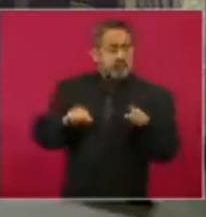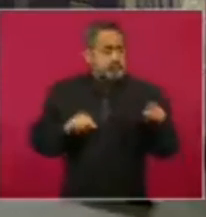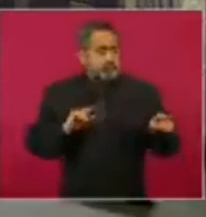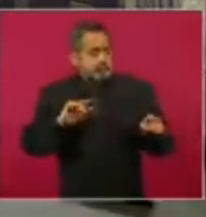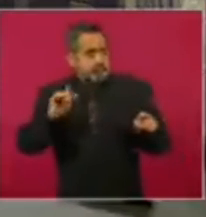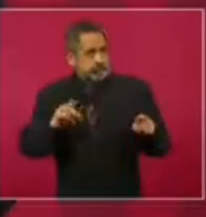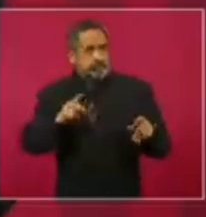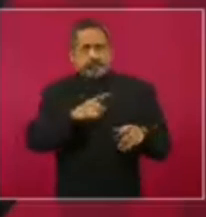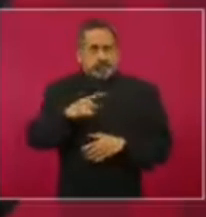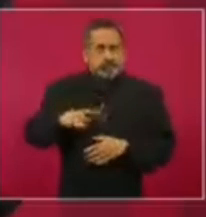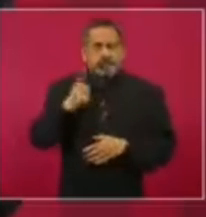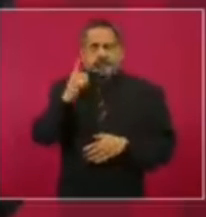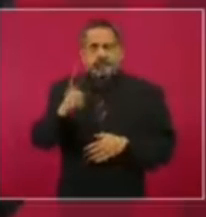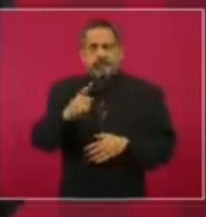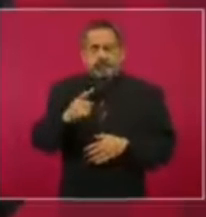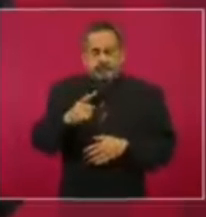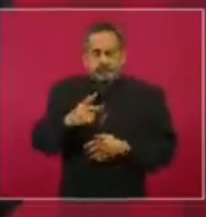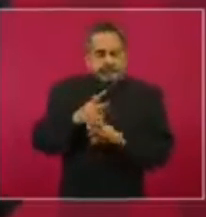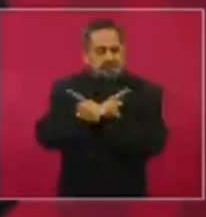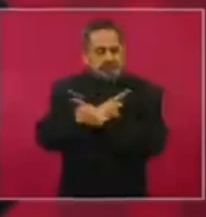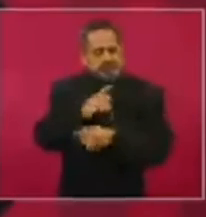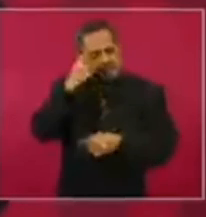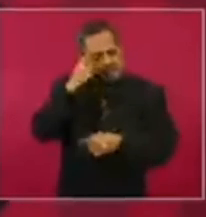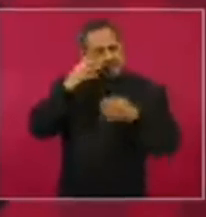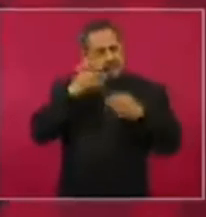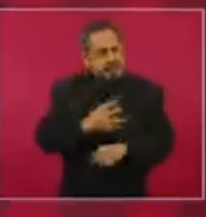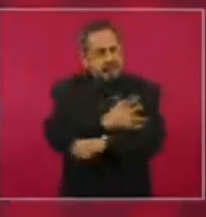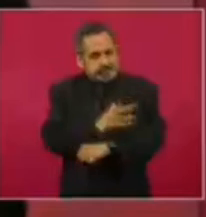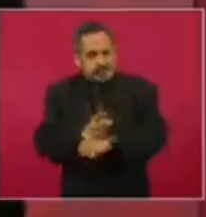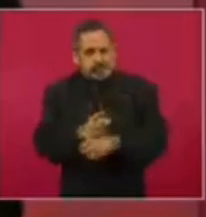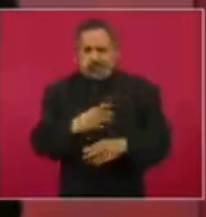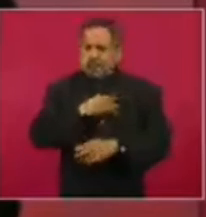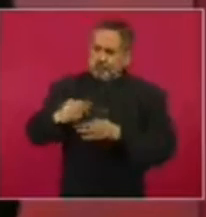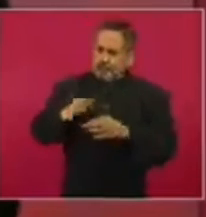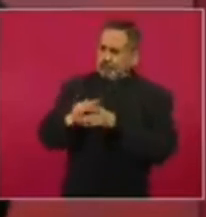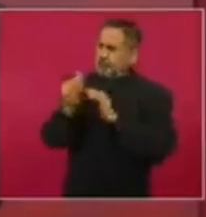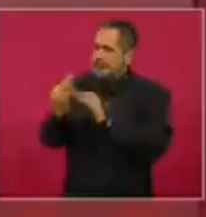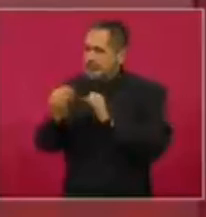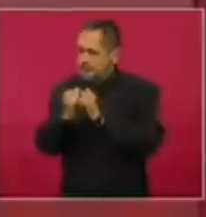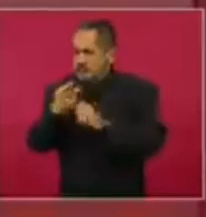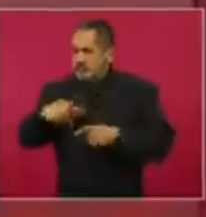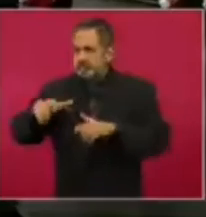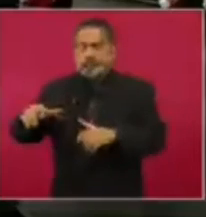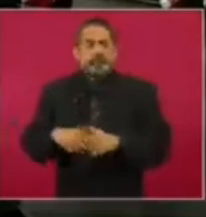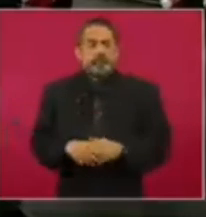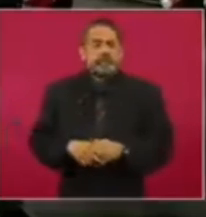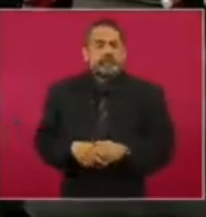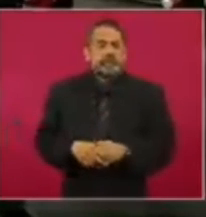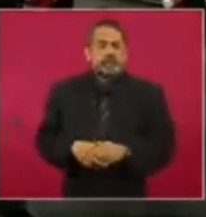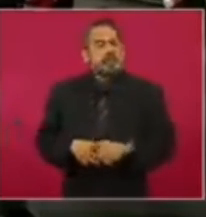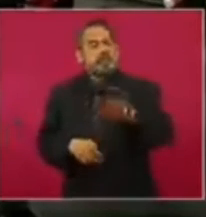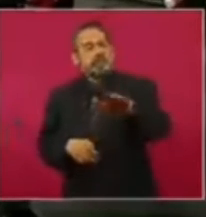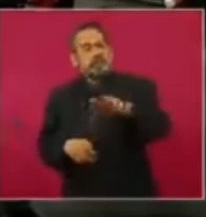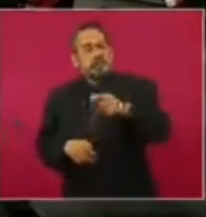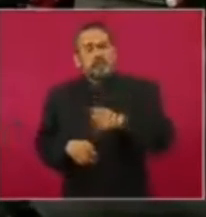tener sobre todo autoridad moral y tenemos que cumplirle a los ciudadanos. ¿Y hay esa campaña que